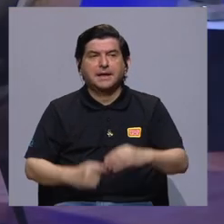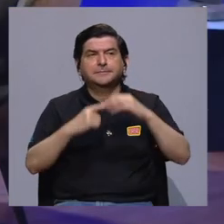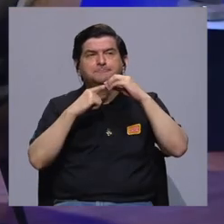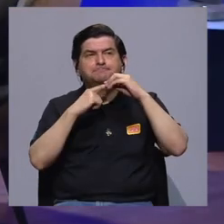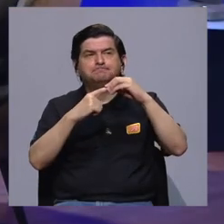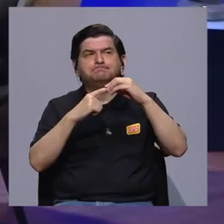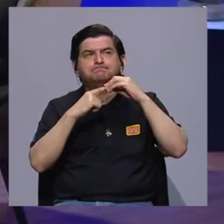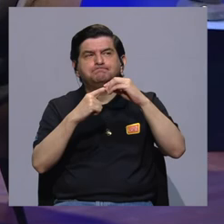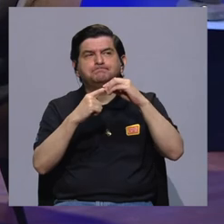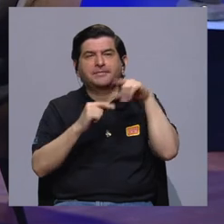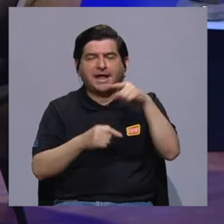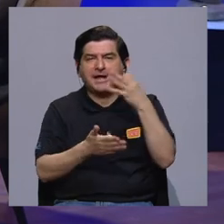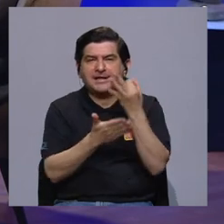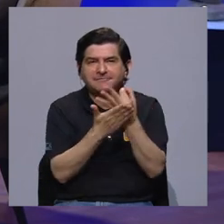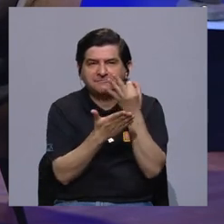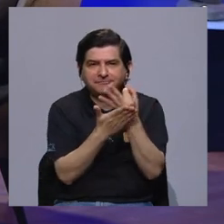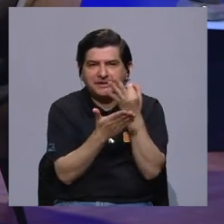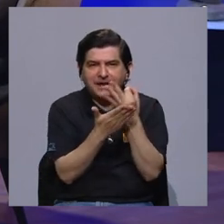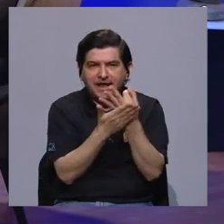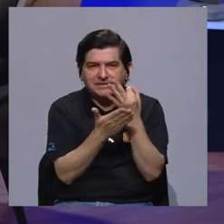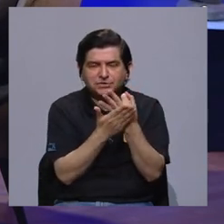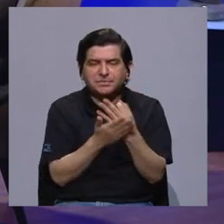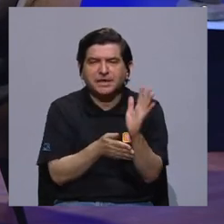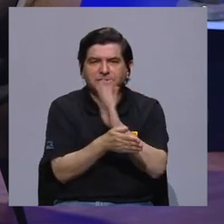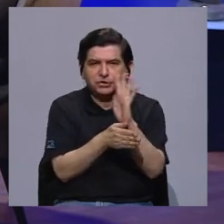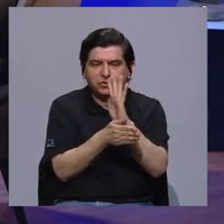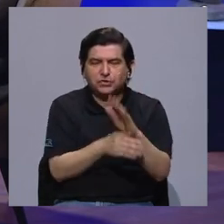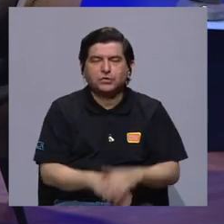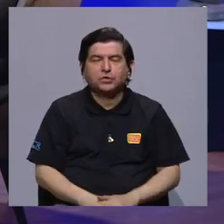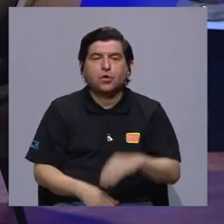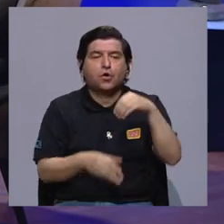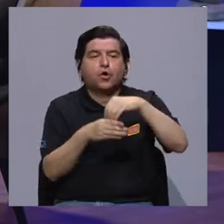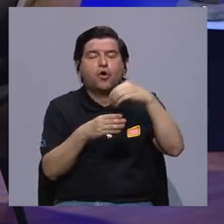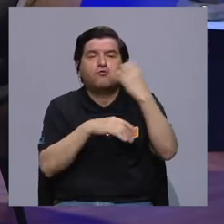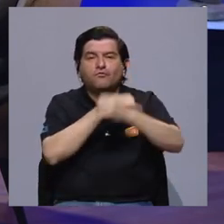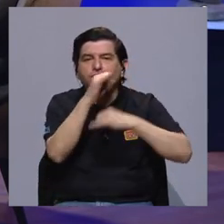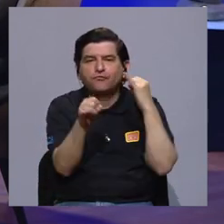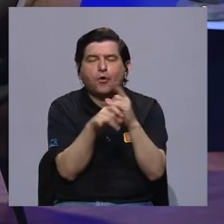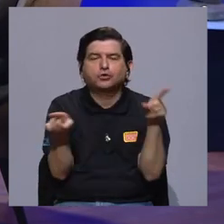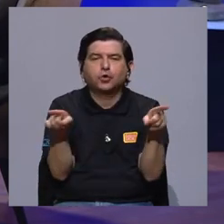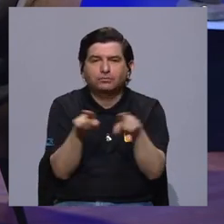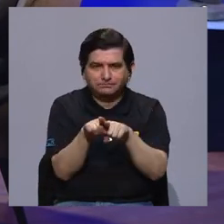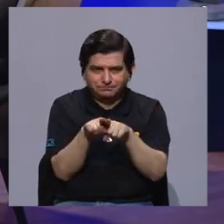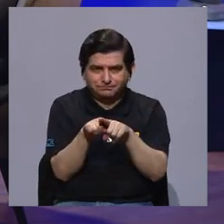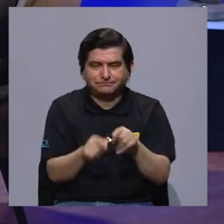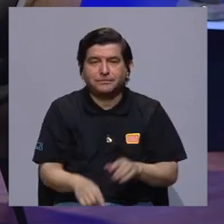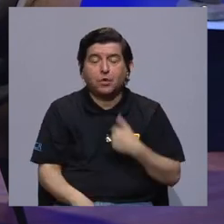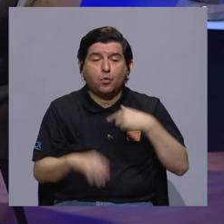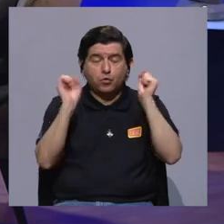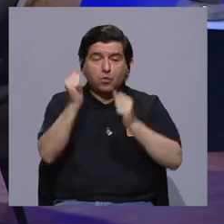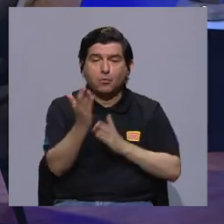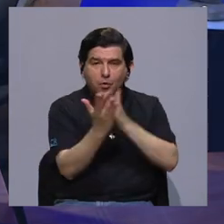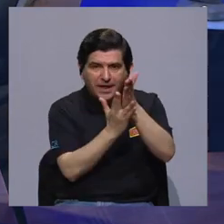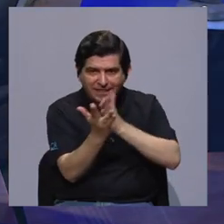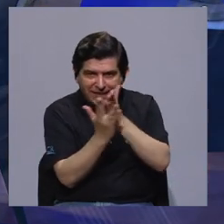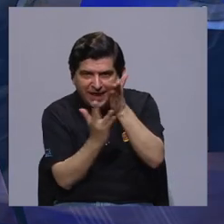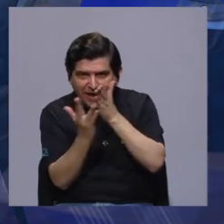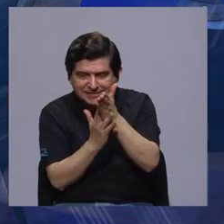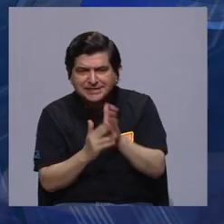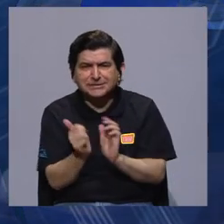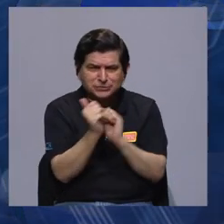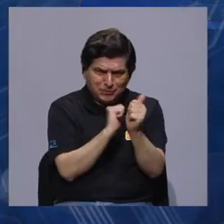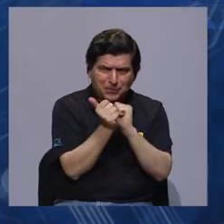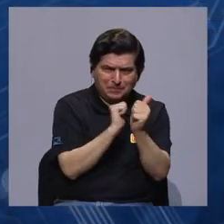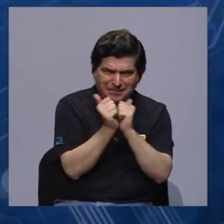mayoritariamente es ahí que se financian, digamos, las películas. Y hay fondos internacionales también, ¿verdad?, que no puede